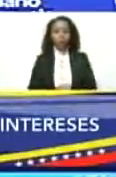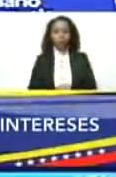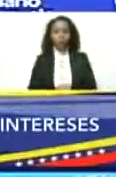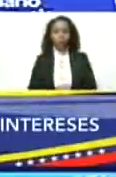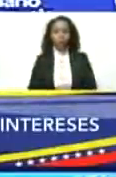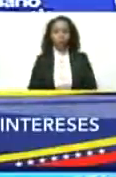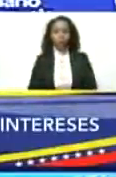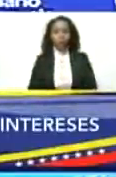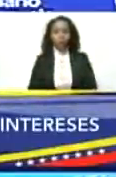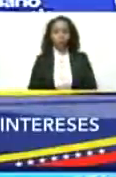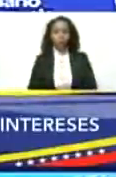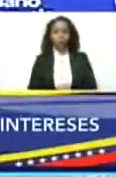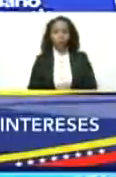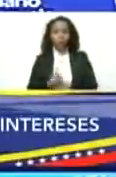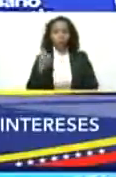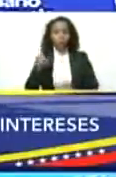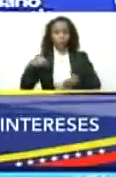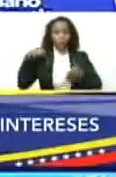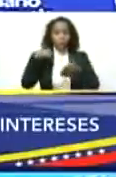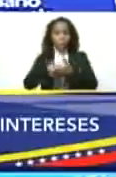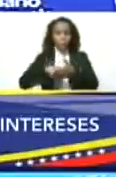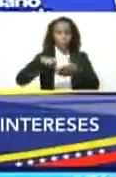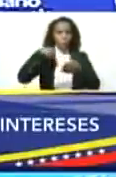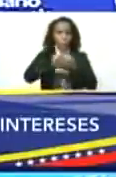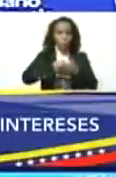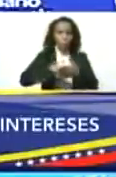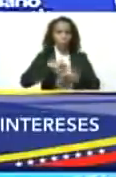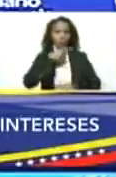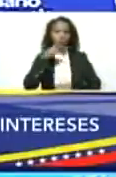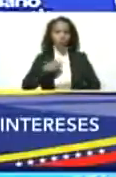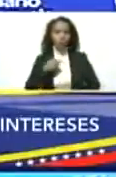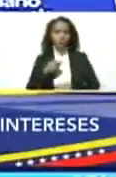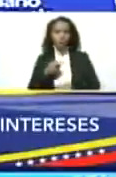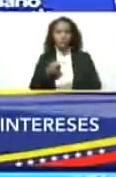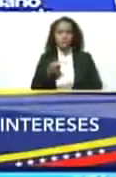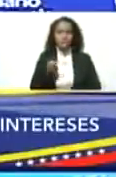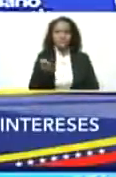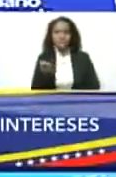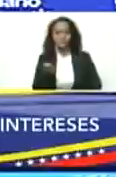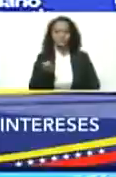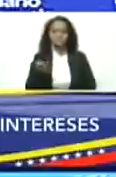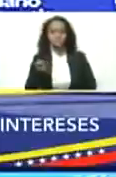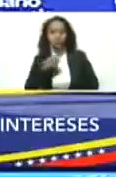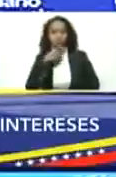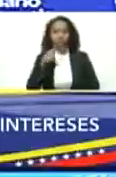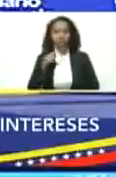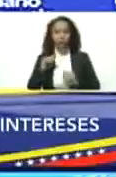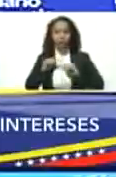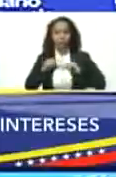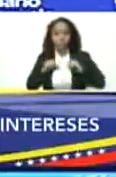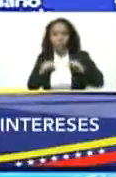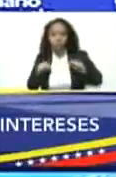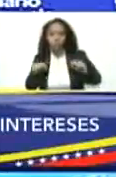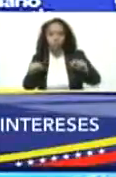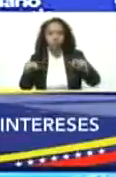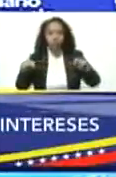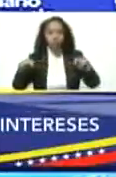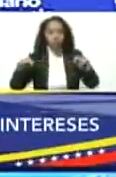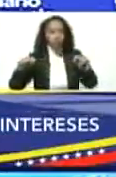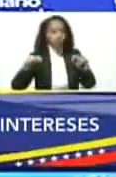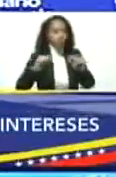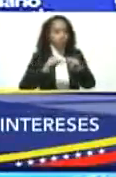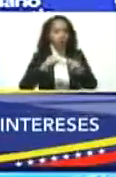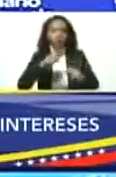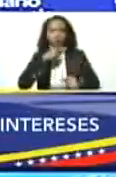Fueron golpeando a Rusia, provocando a Rusia, rodeando a Rusia. Y han